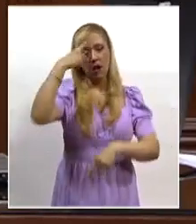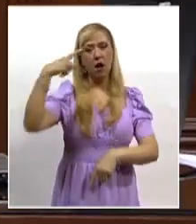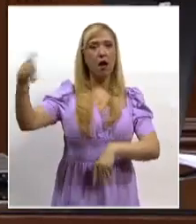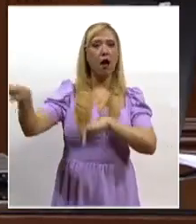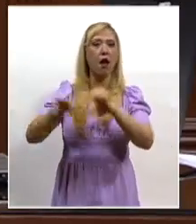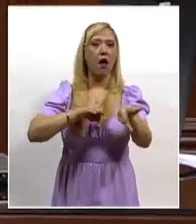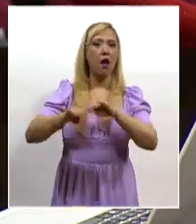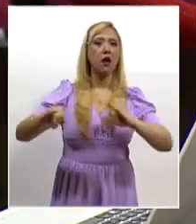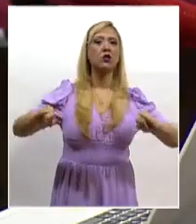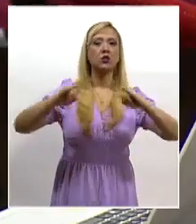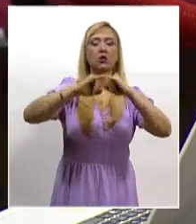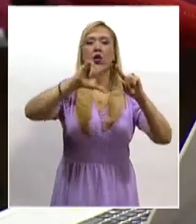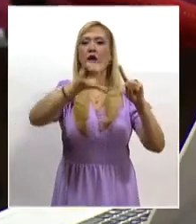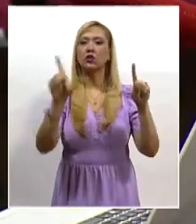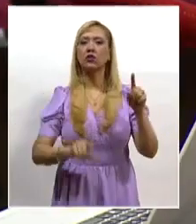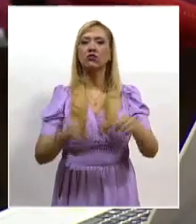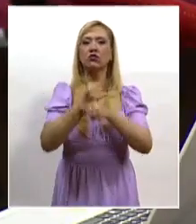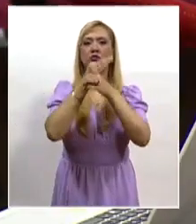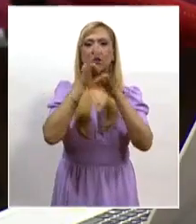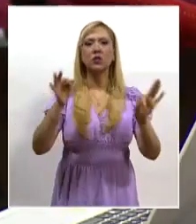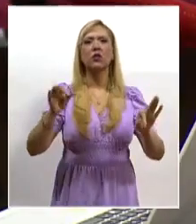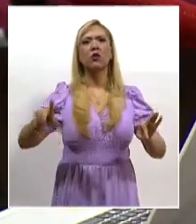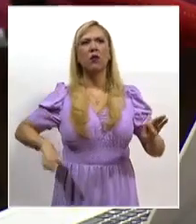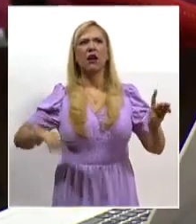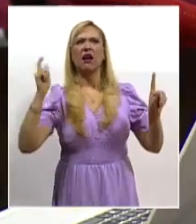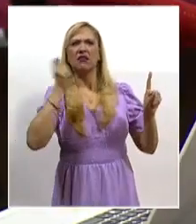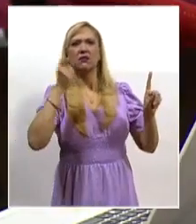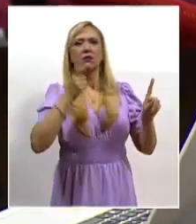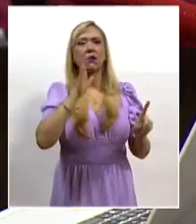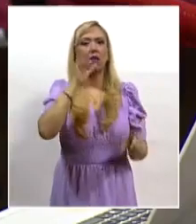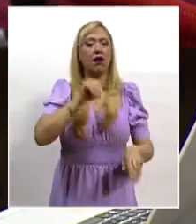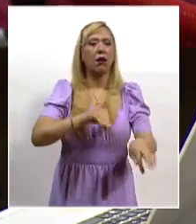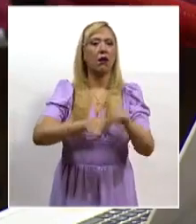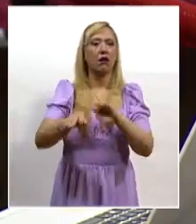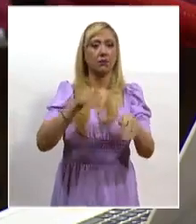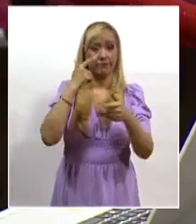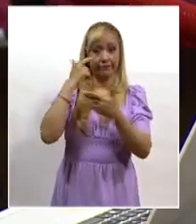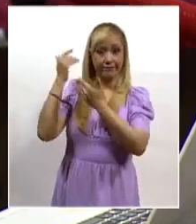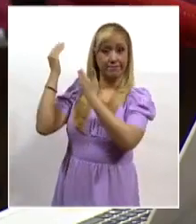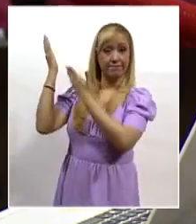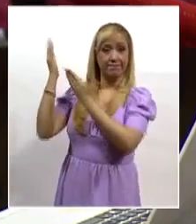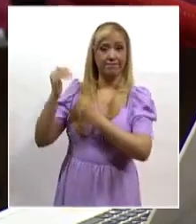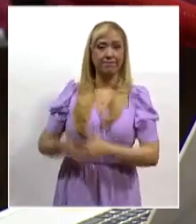ha impedido sesionar a este instituto. Vamos a escuchar algunos de los argumentos.